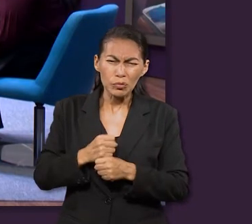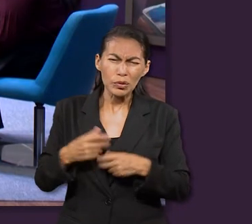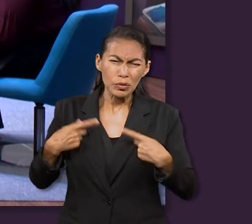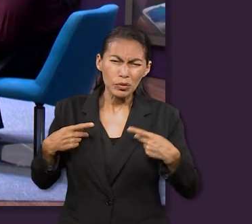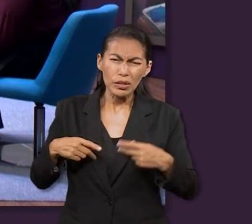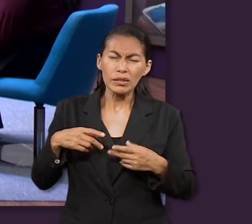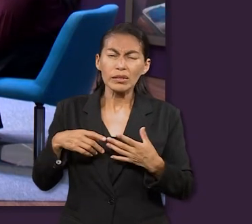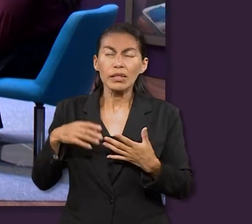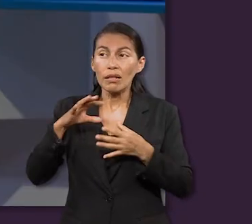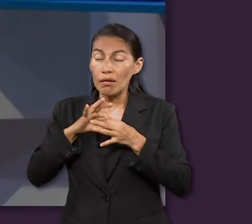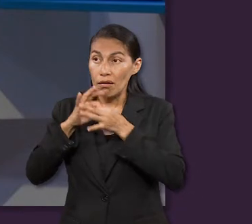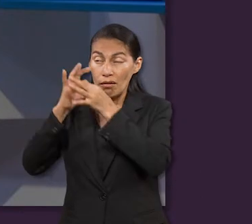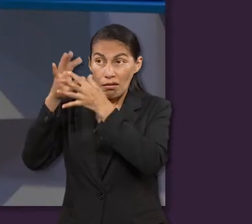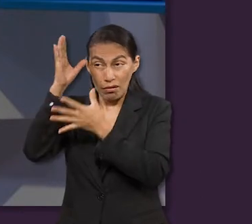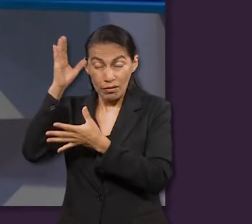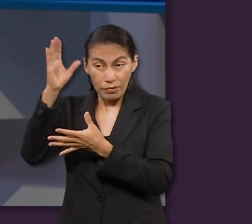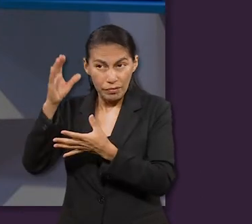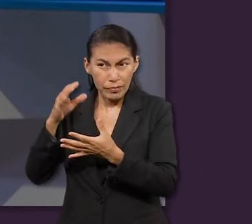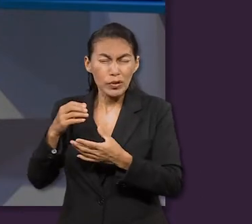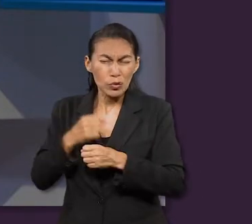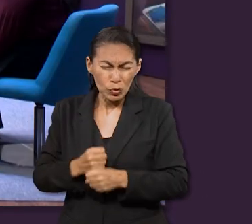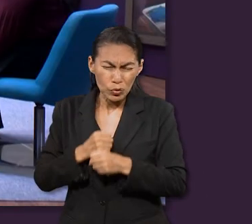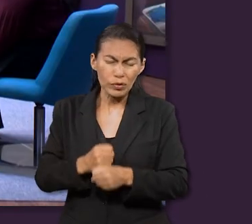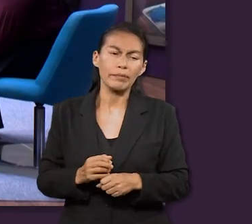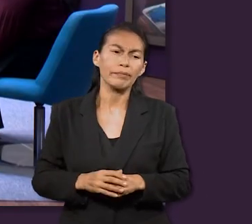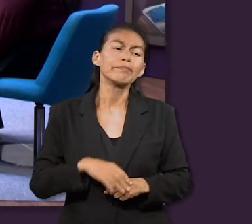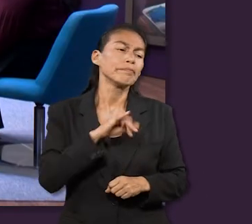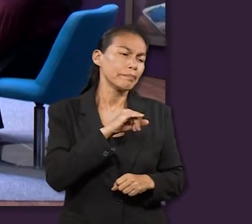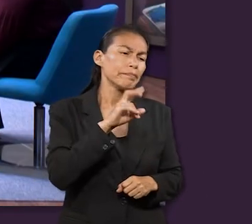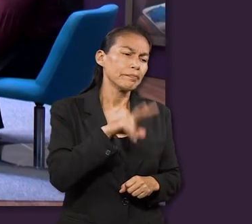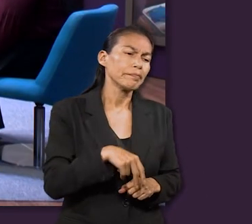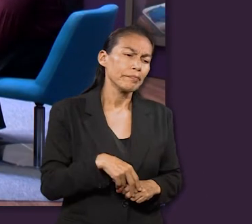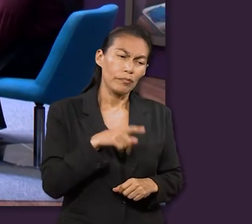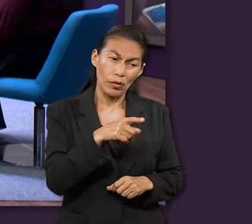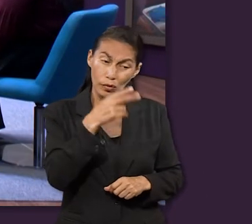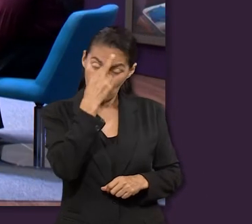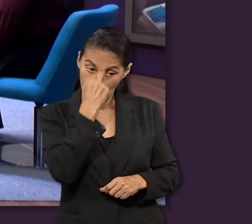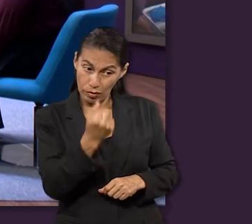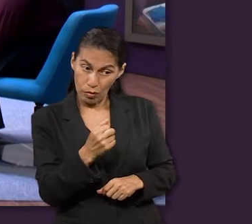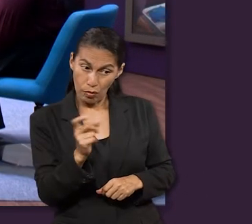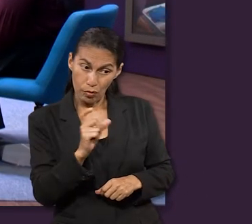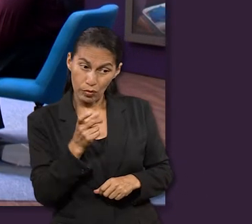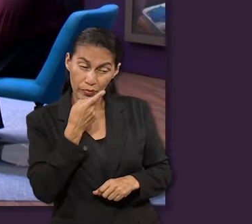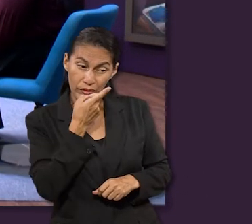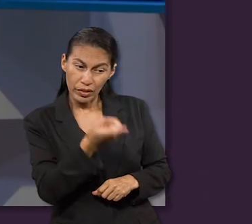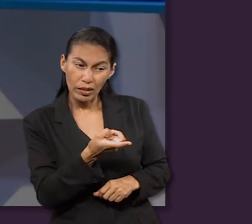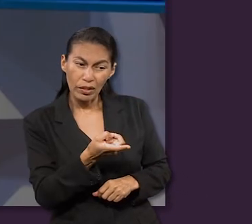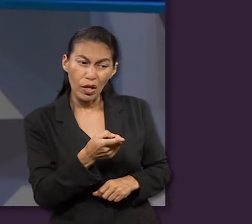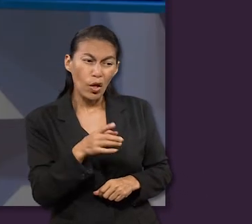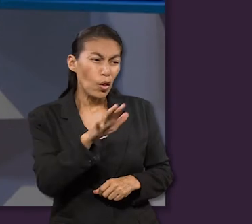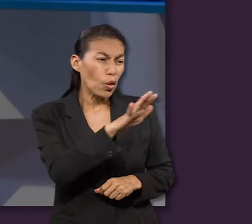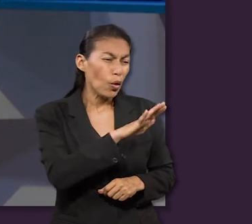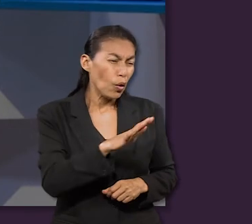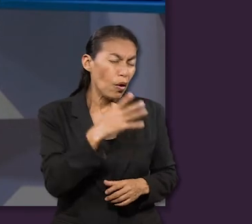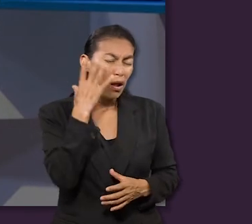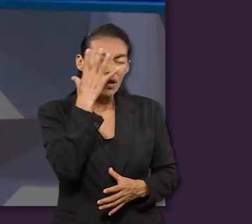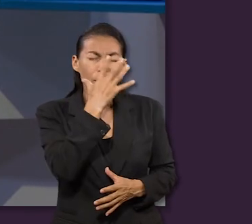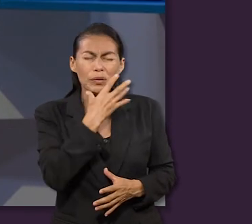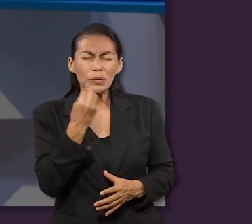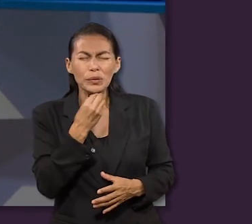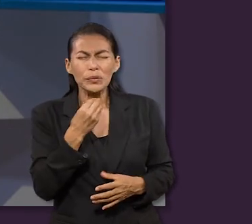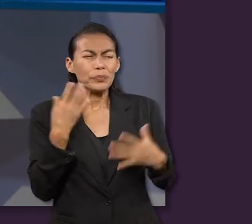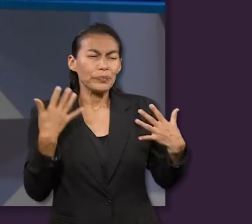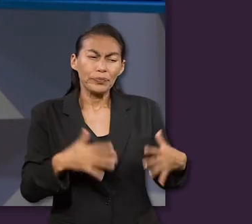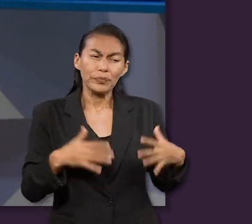función del sufrimiento en la vida de los cristianos. Así es, y tienes mucha razón cuando mencionas que no todo